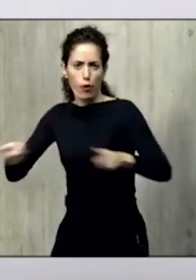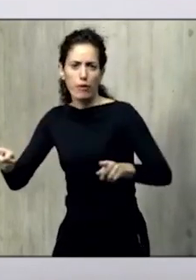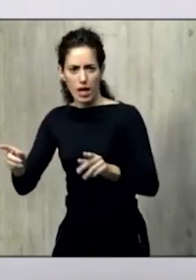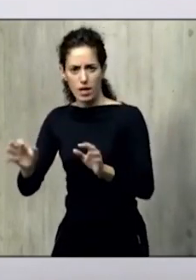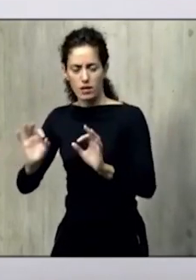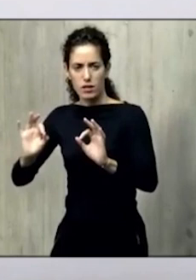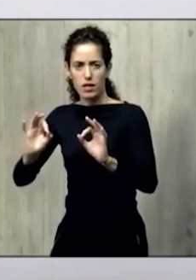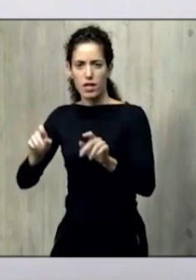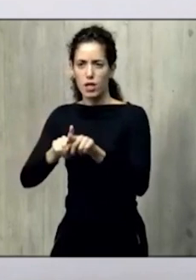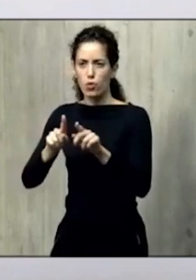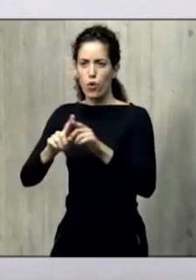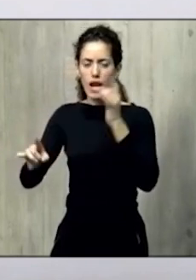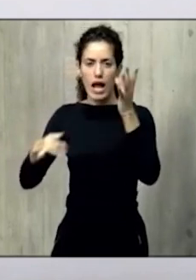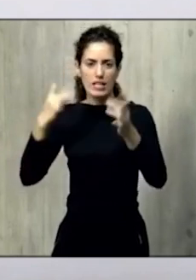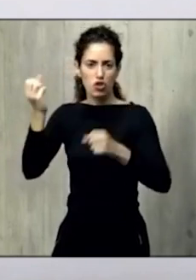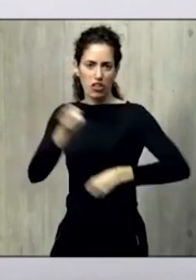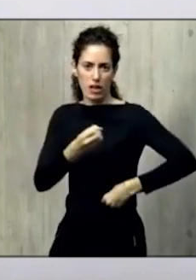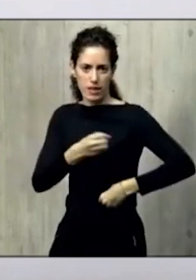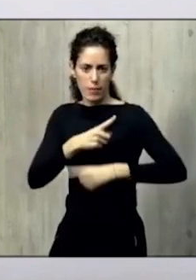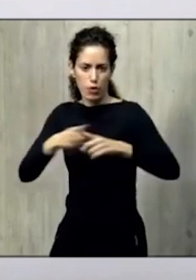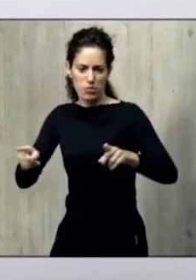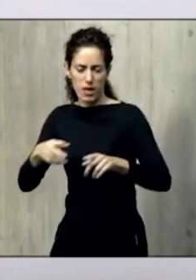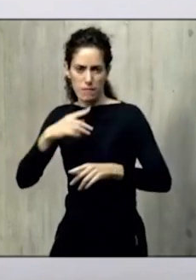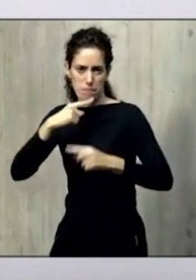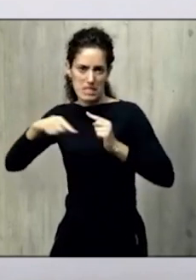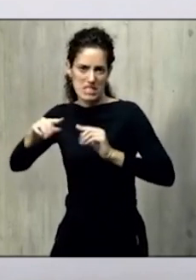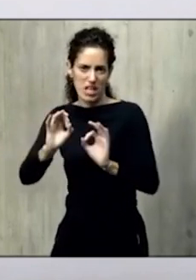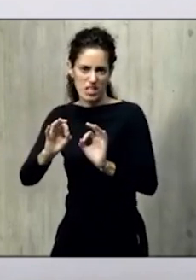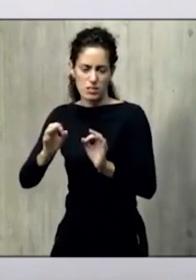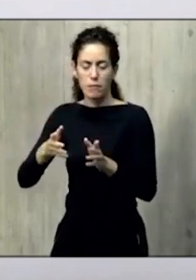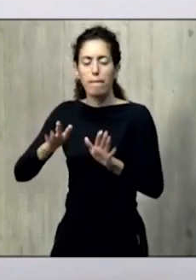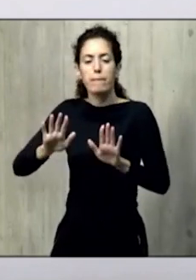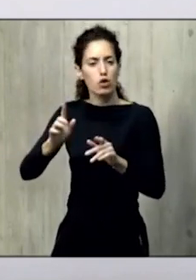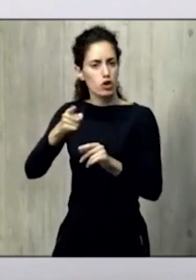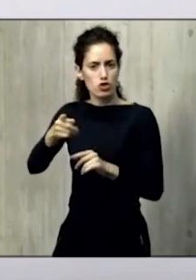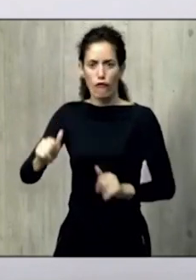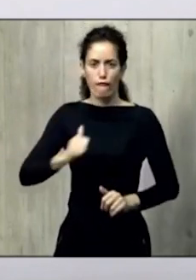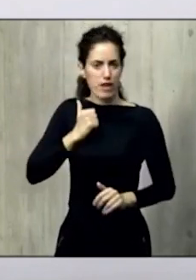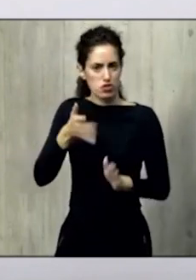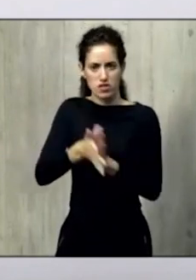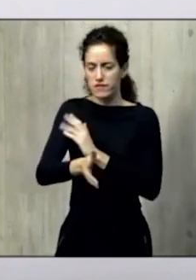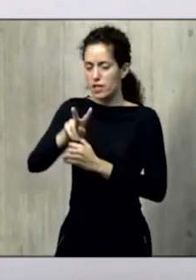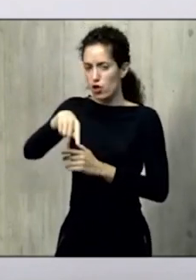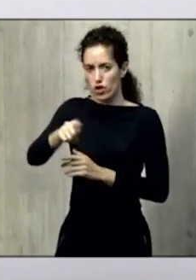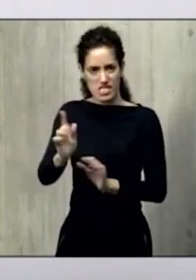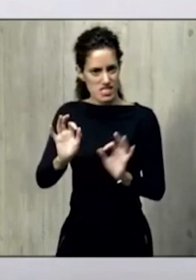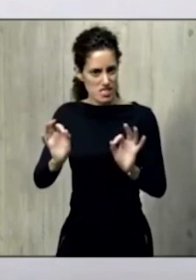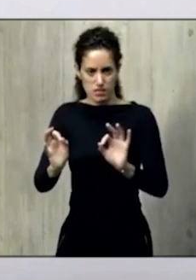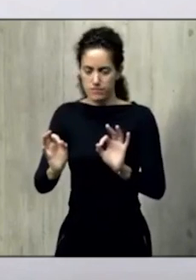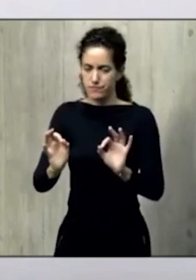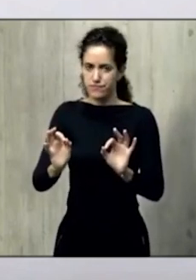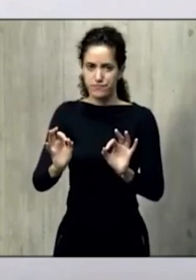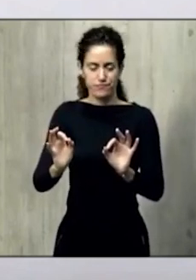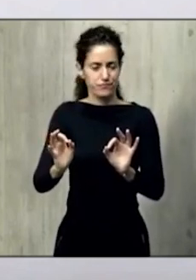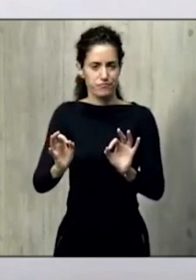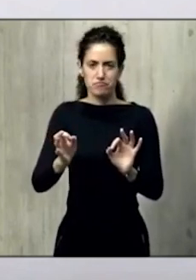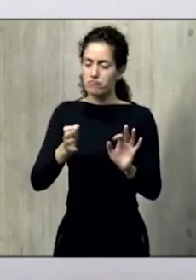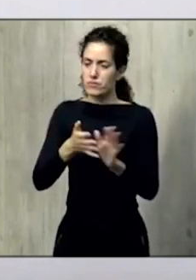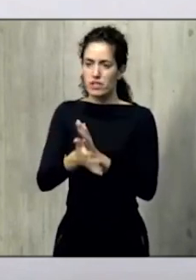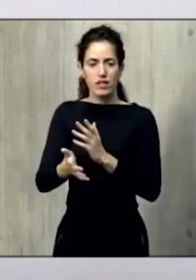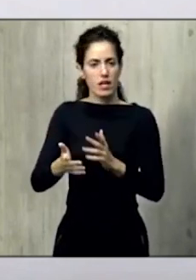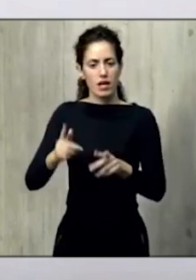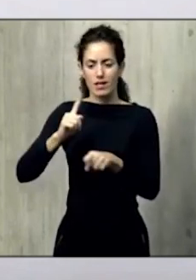de Navidad. Esto es rotundamente falso, esto no es así. Se lleva